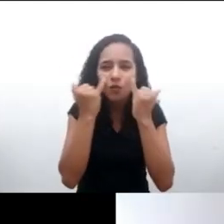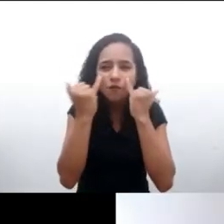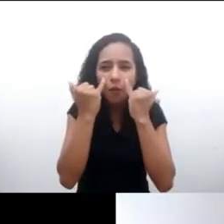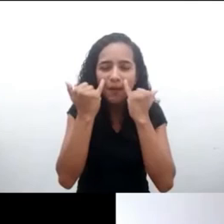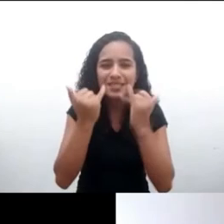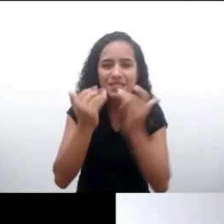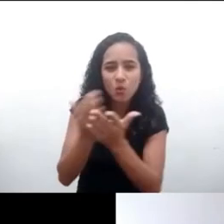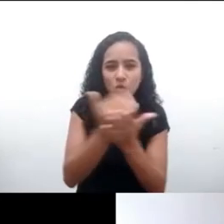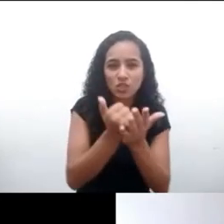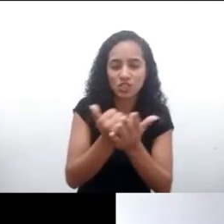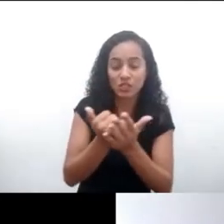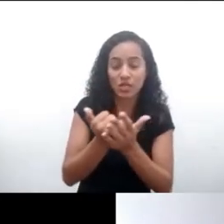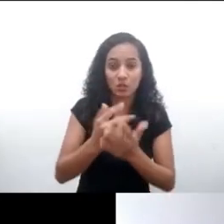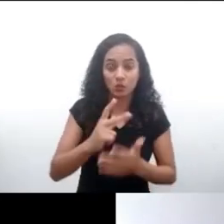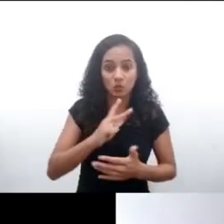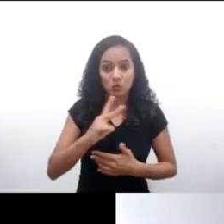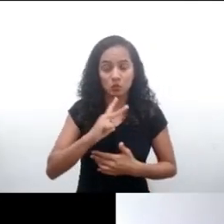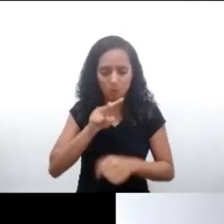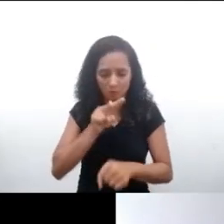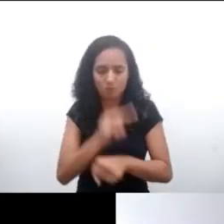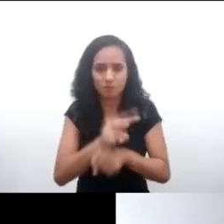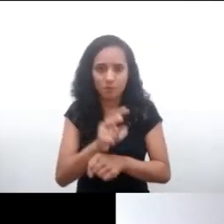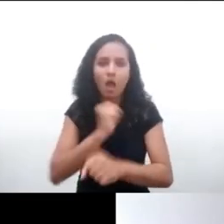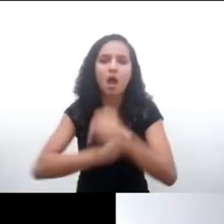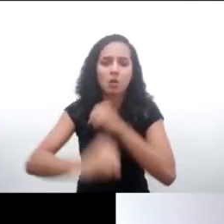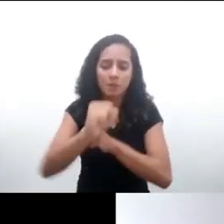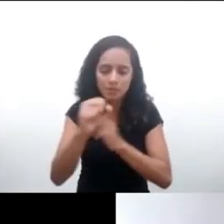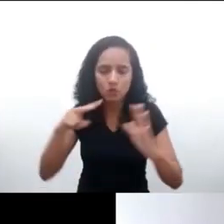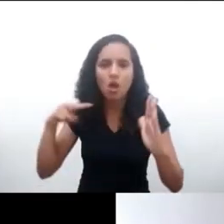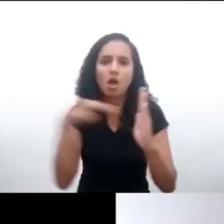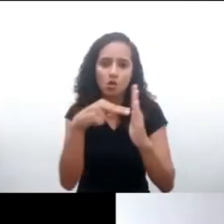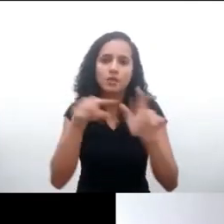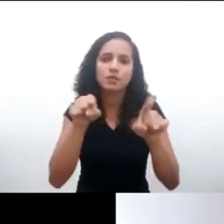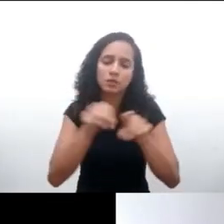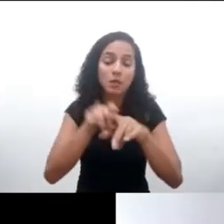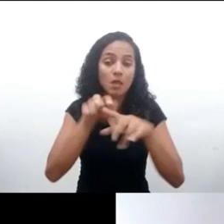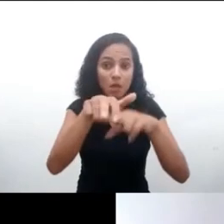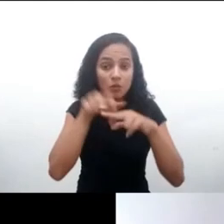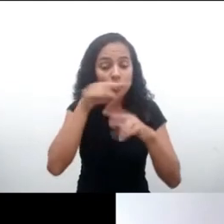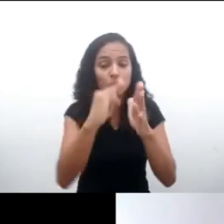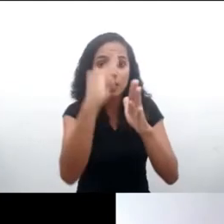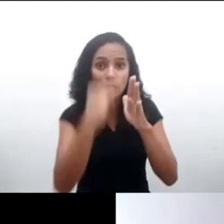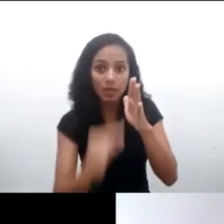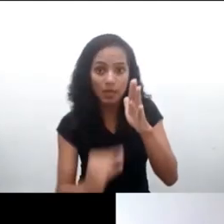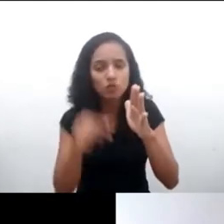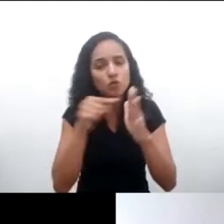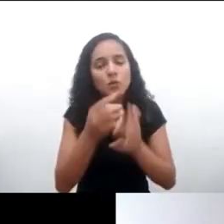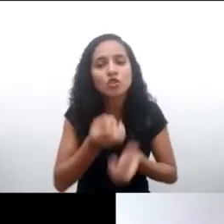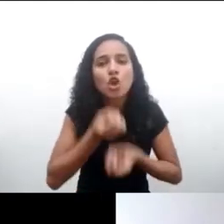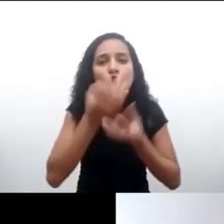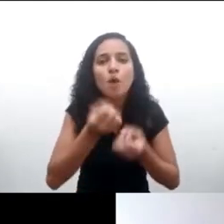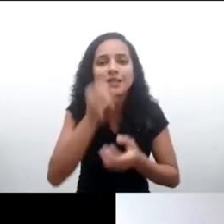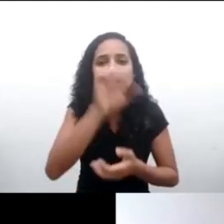protección de datos personales, también reconocido el año pasado por nuestra Corte Constitucional. Por esto, este documento,